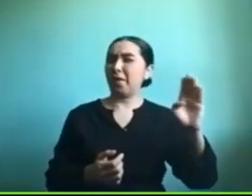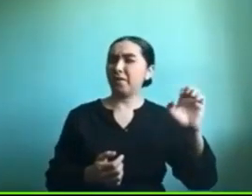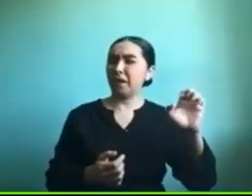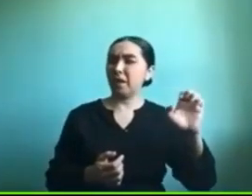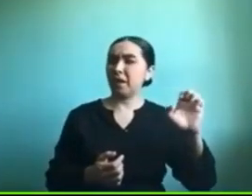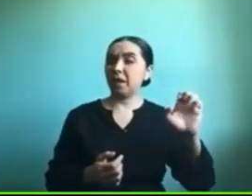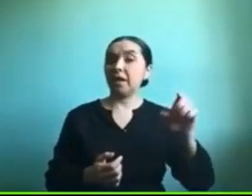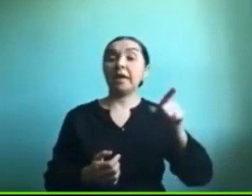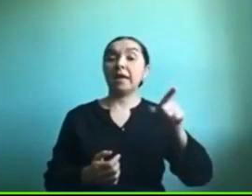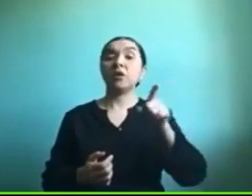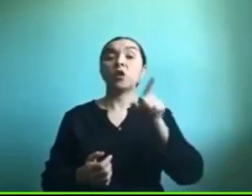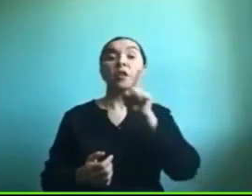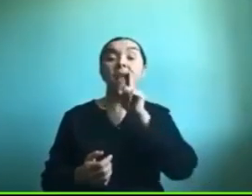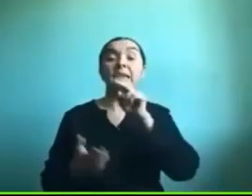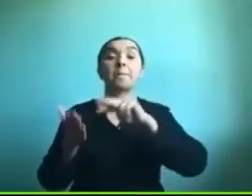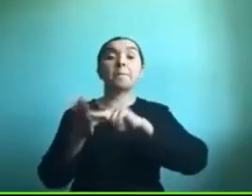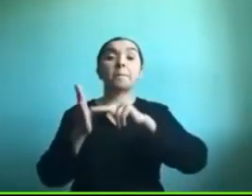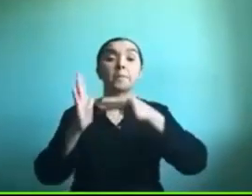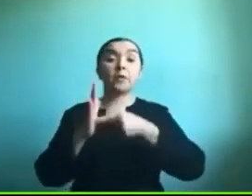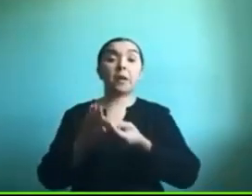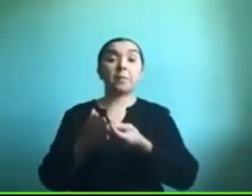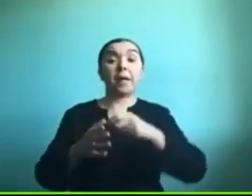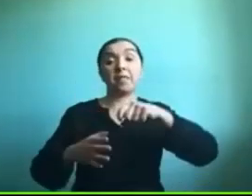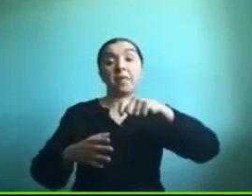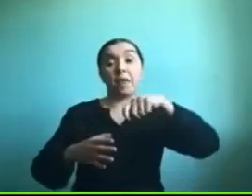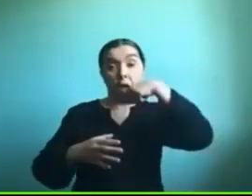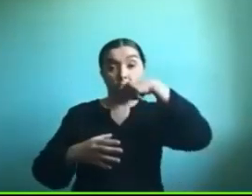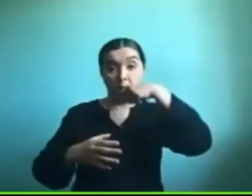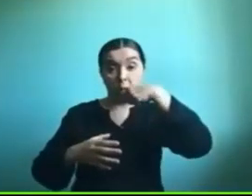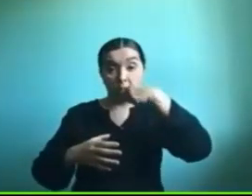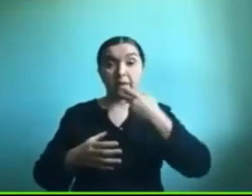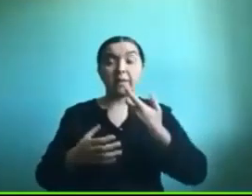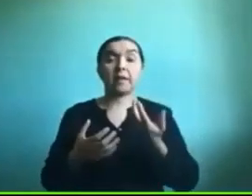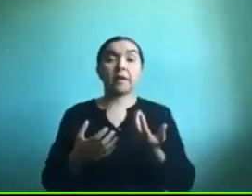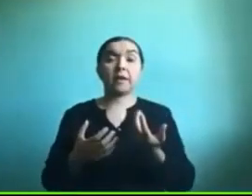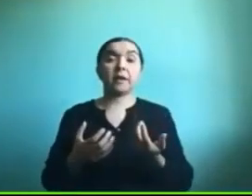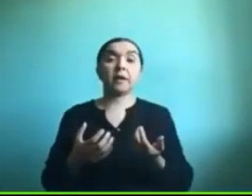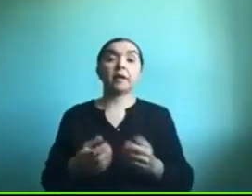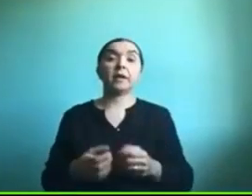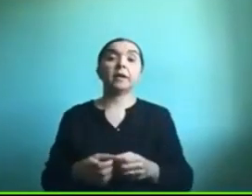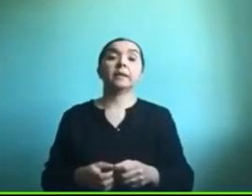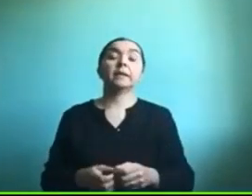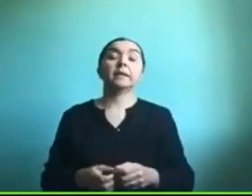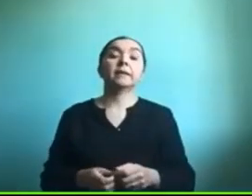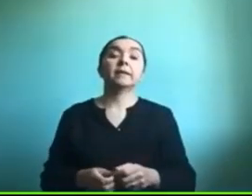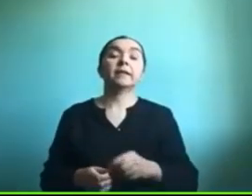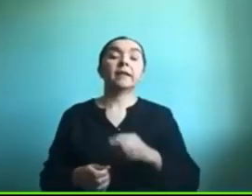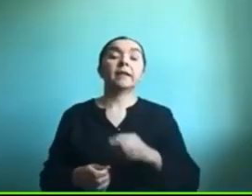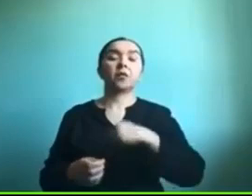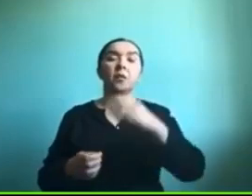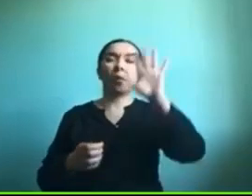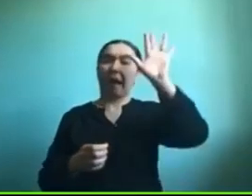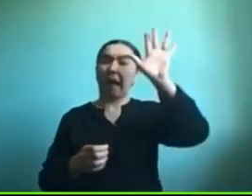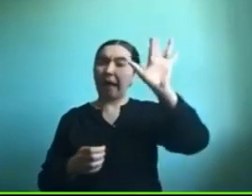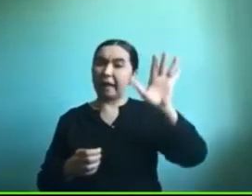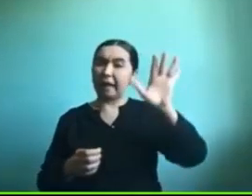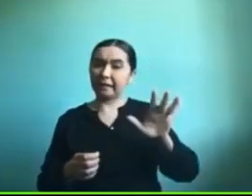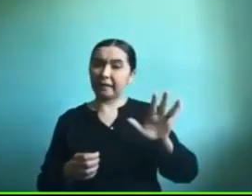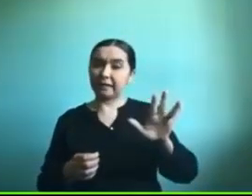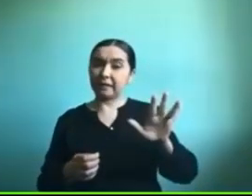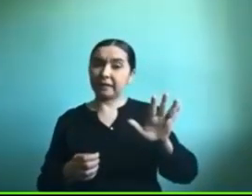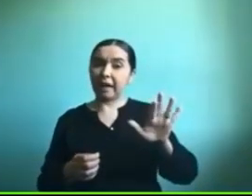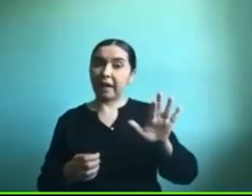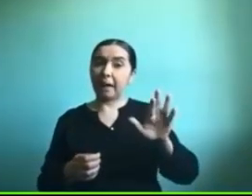alimentario de la aciduria glutárica tipo 1 que es un perfil similar a parálisis